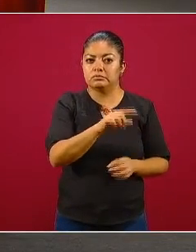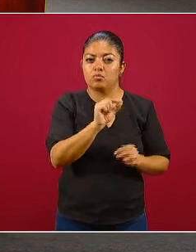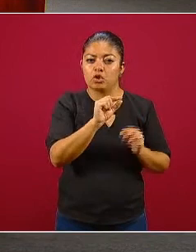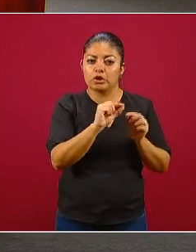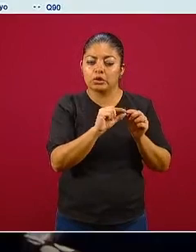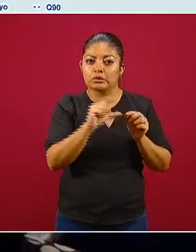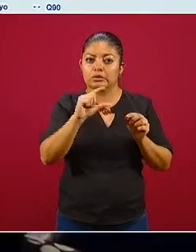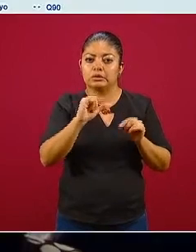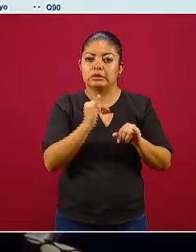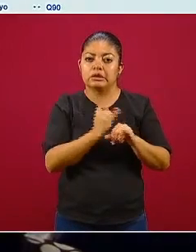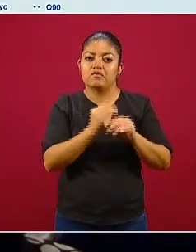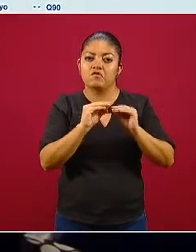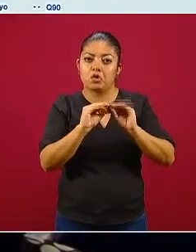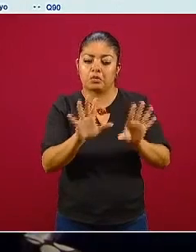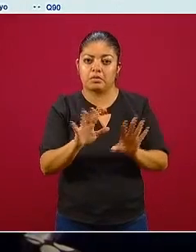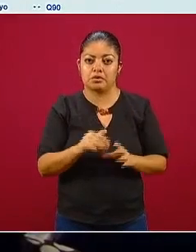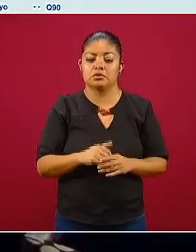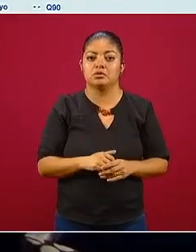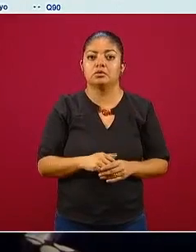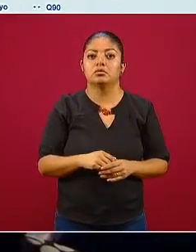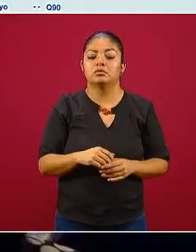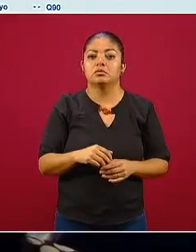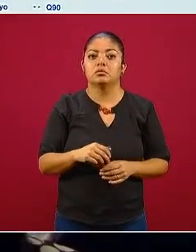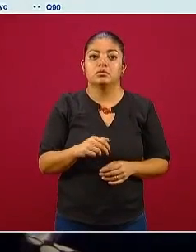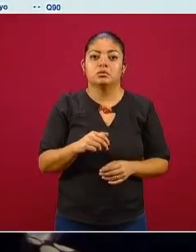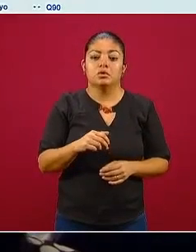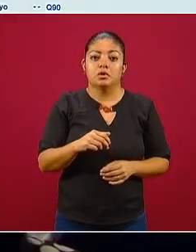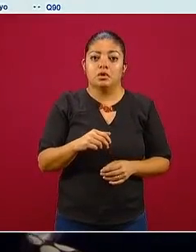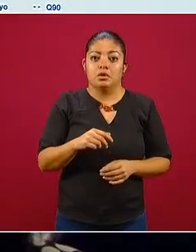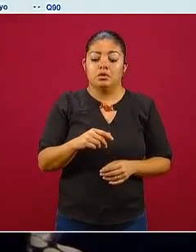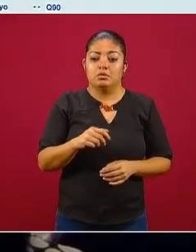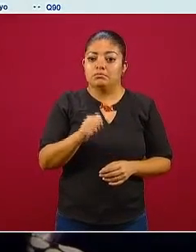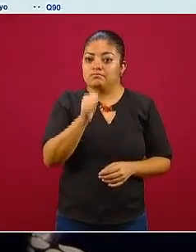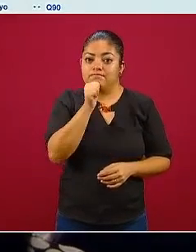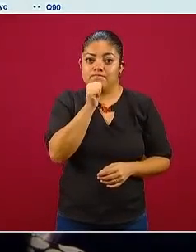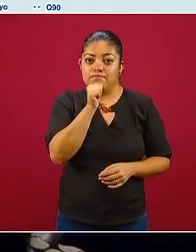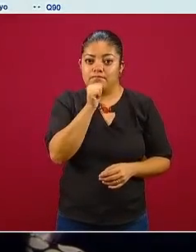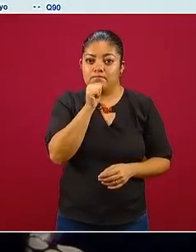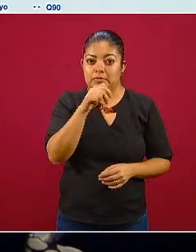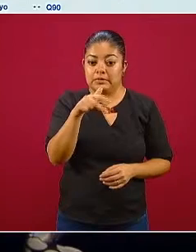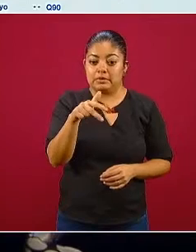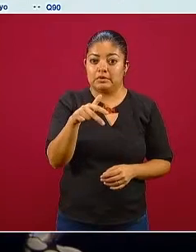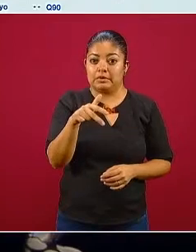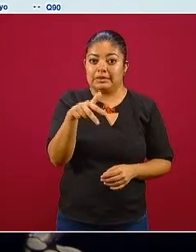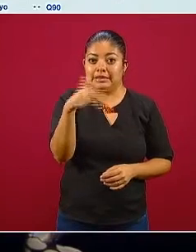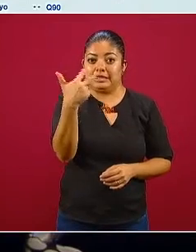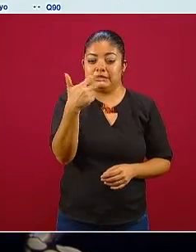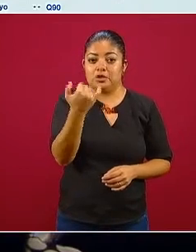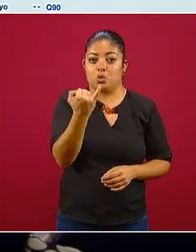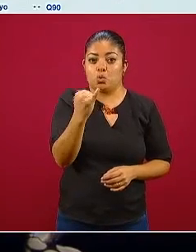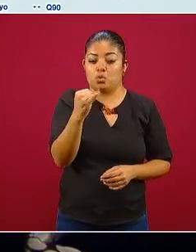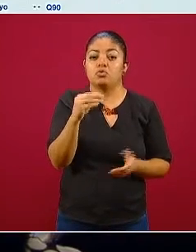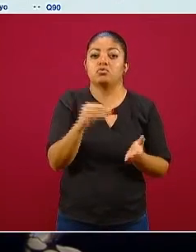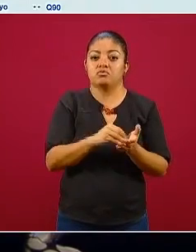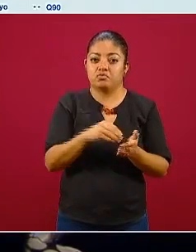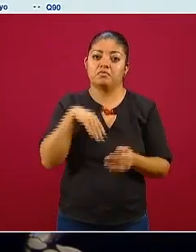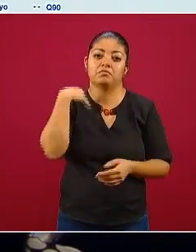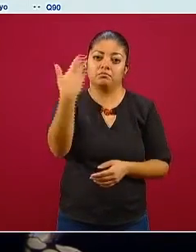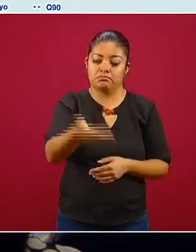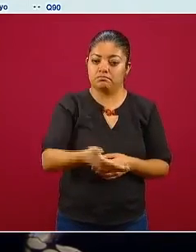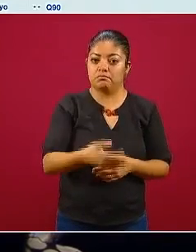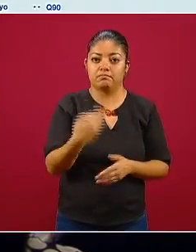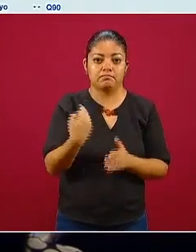poquito más informativa todavía para el momento ACME es 13 de junio entonces todavía falta todavía falta